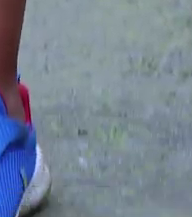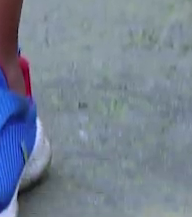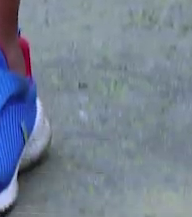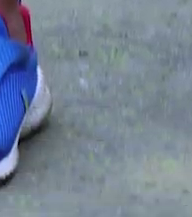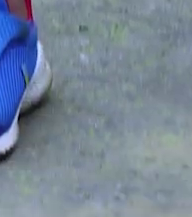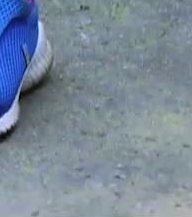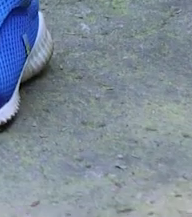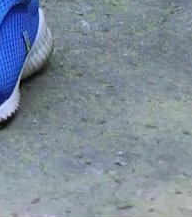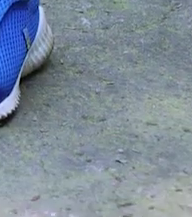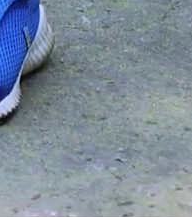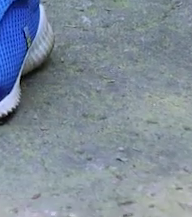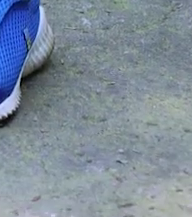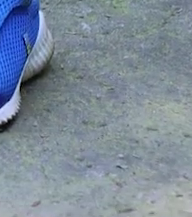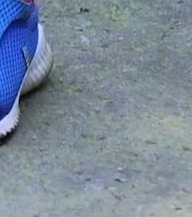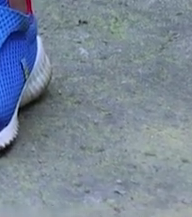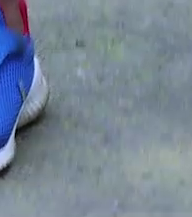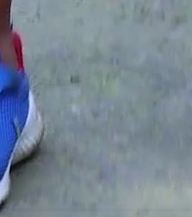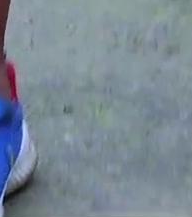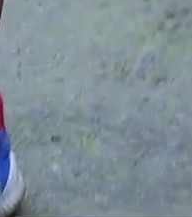Respiramos. Respira profundo.